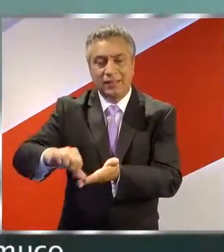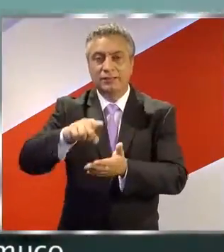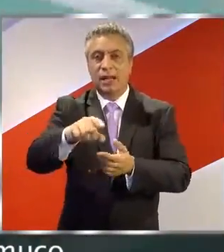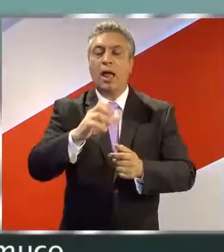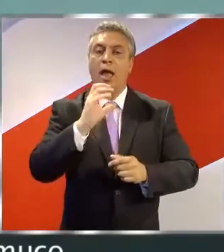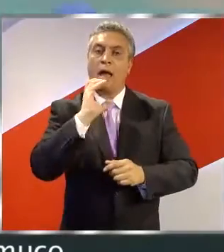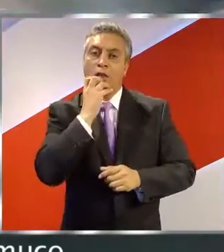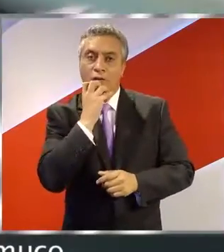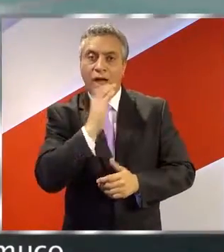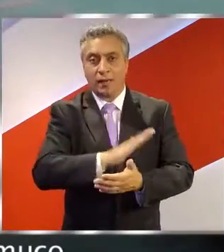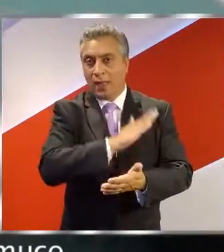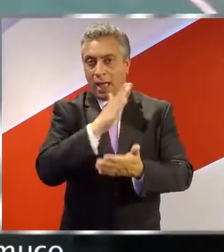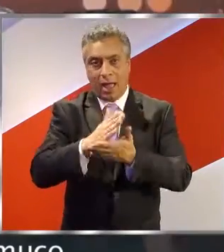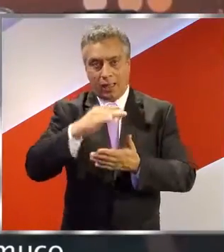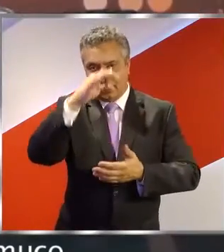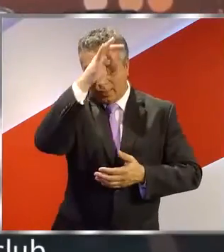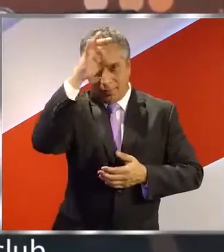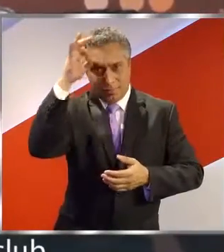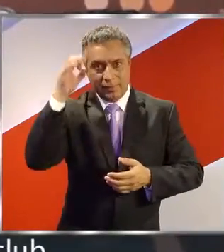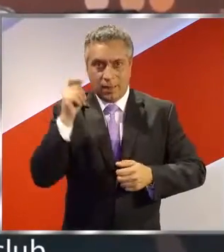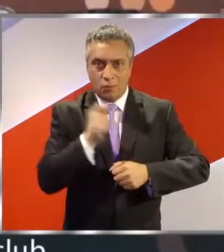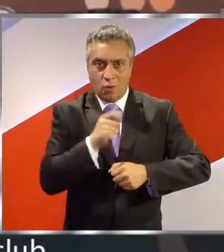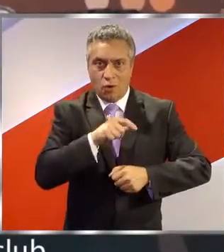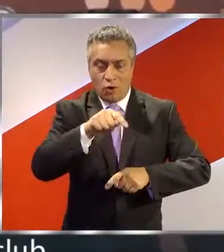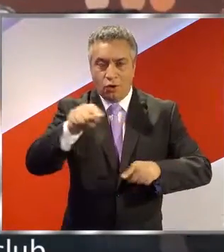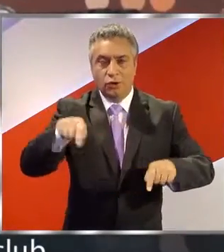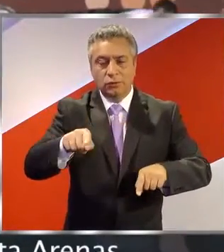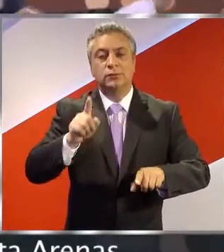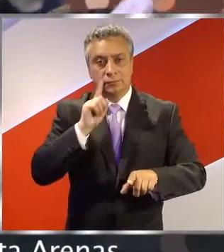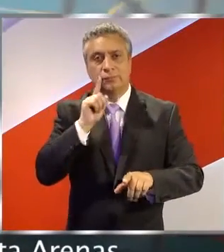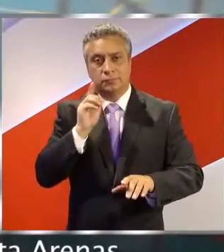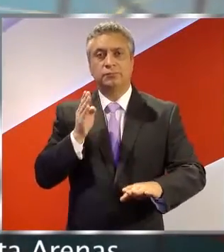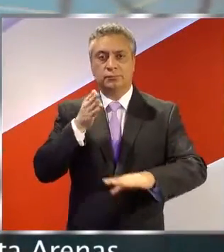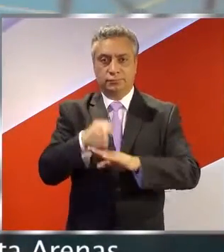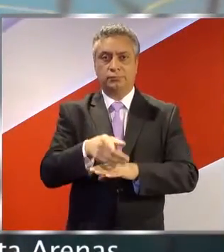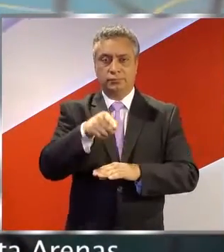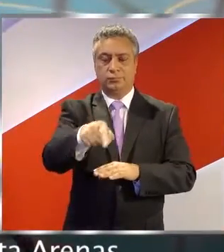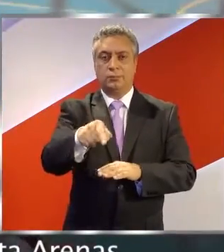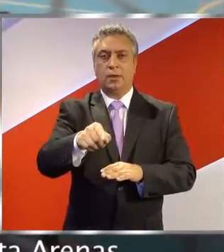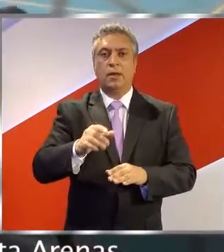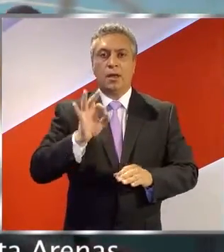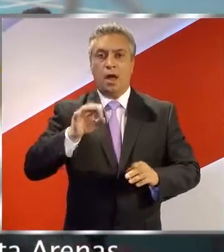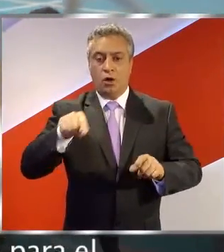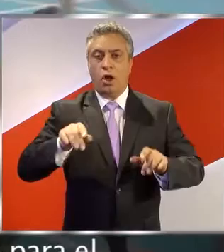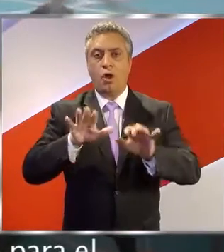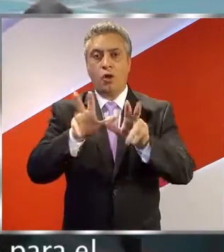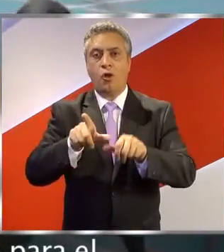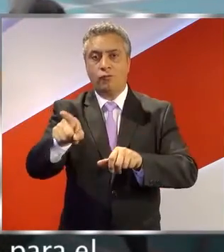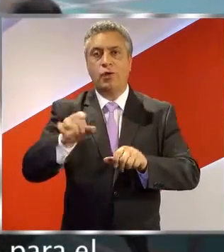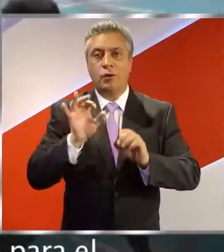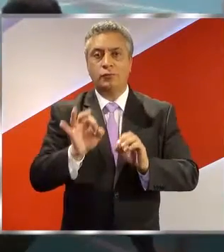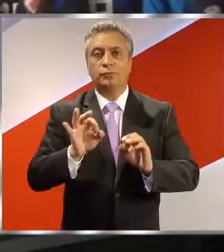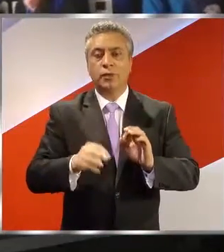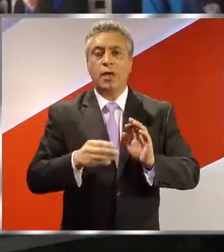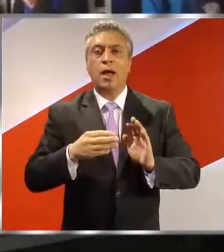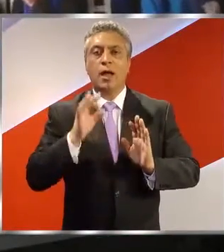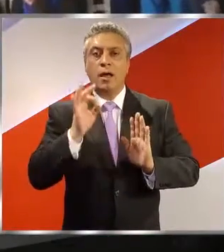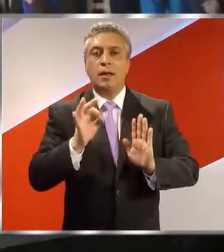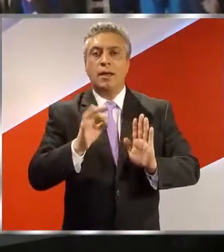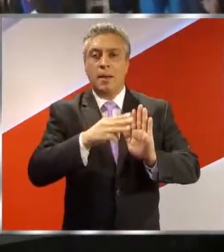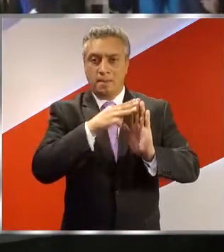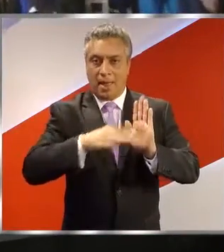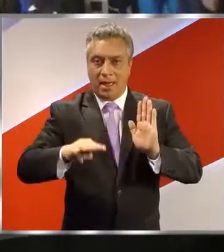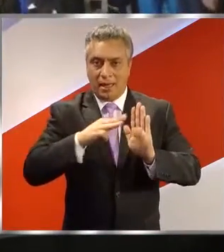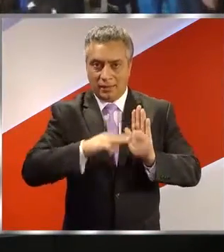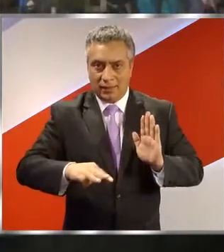Antofagasta, Temuco, y hoy día tenemos un club que es de Magallanes, Punta Arena. Y nos estamos preparando para el campeonato